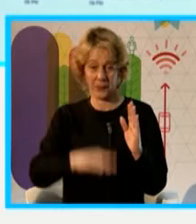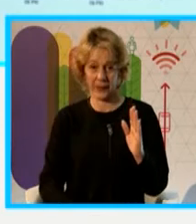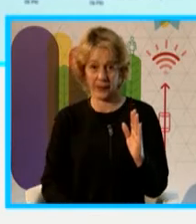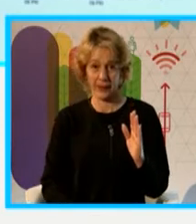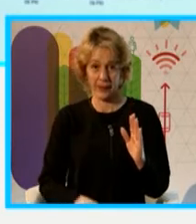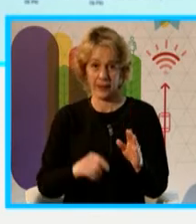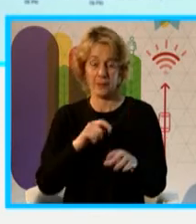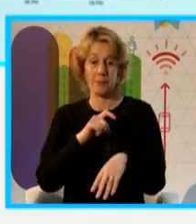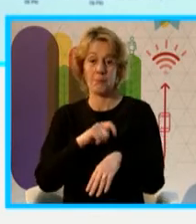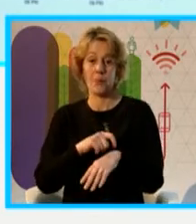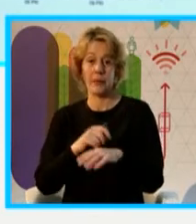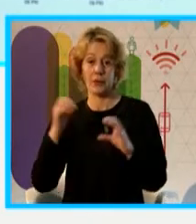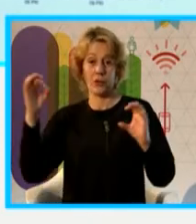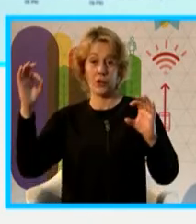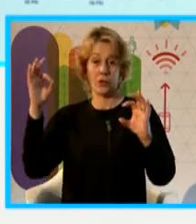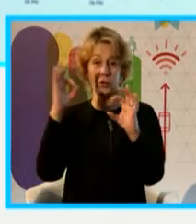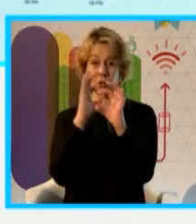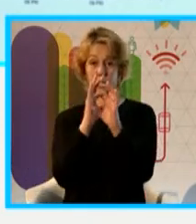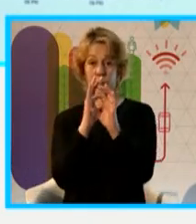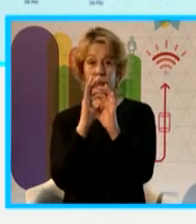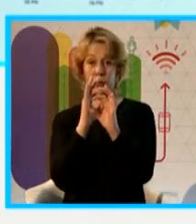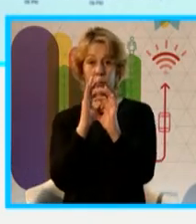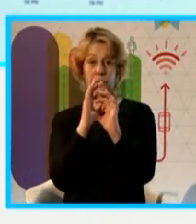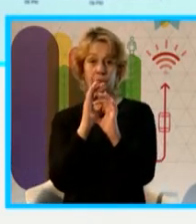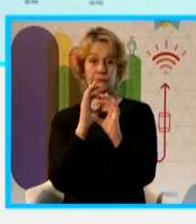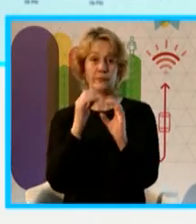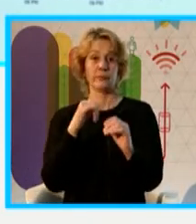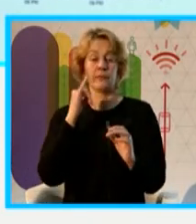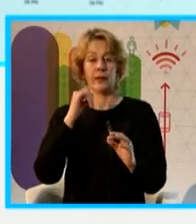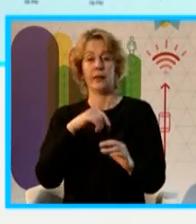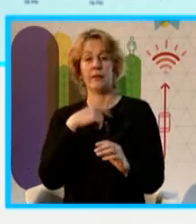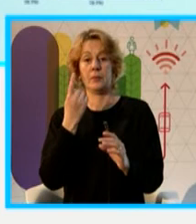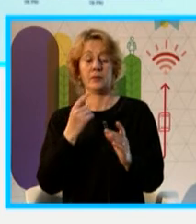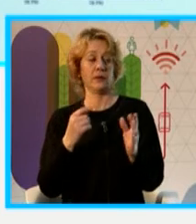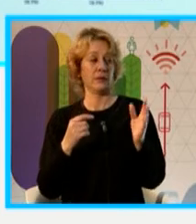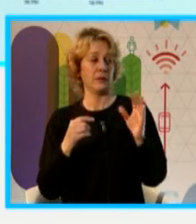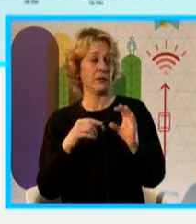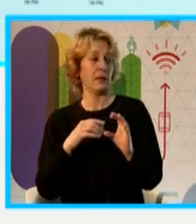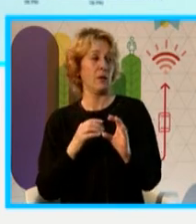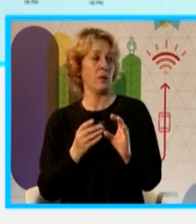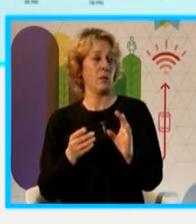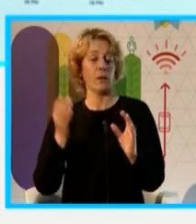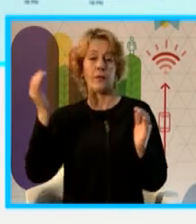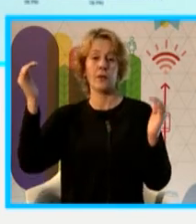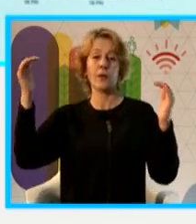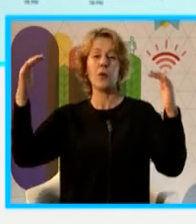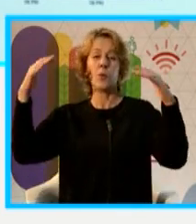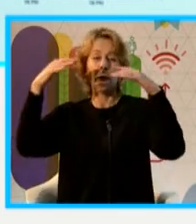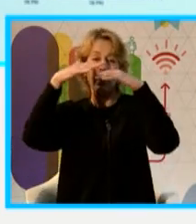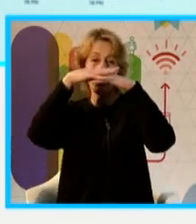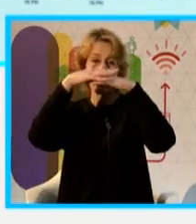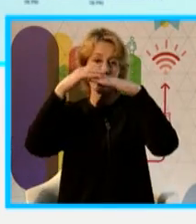en el momento del eclipse y esta fue la bajada que hubo después porque estaba nublado.